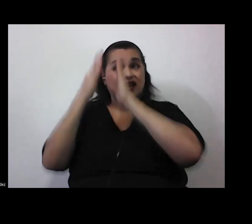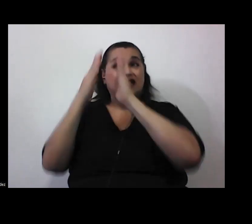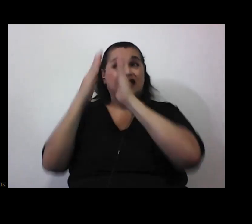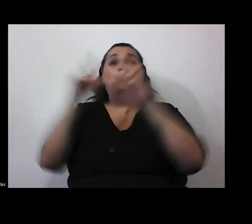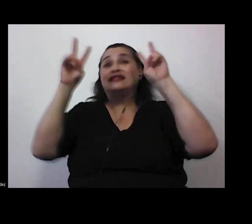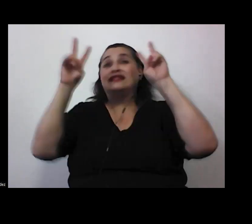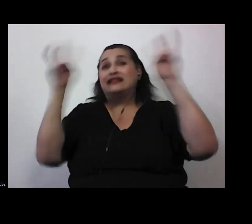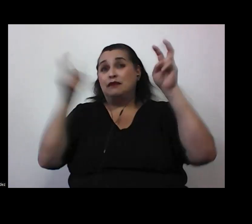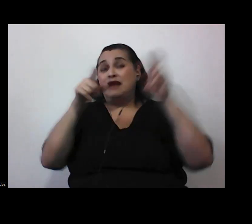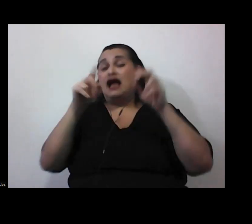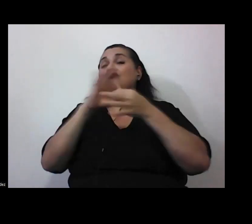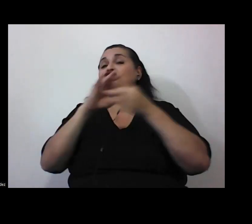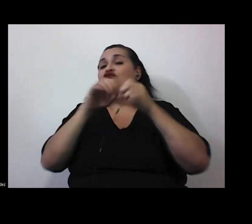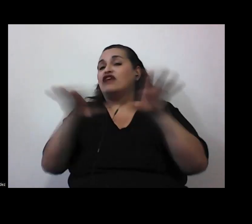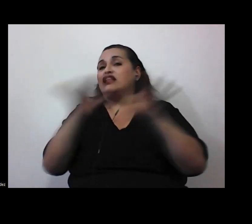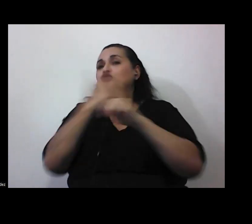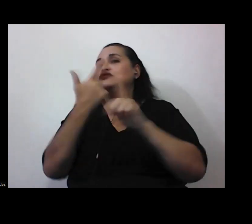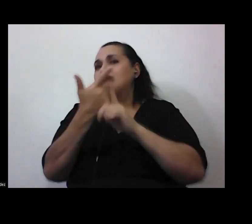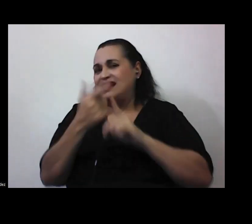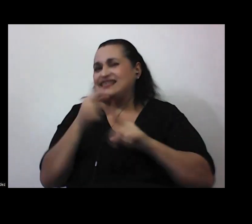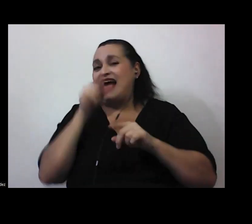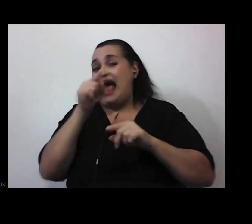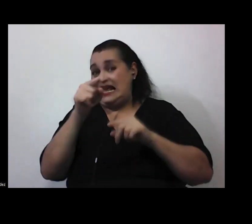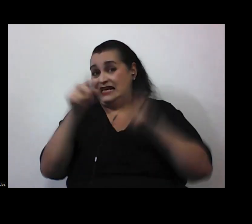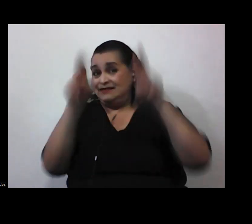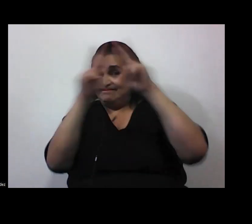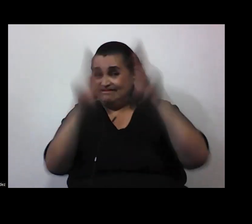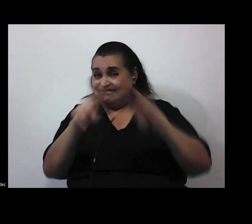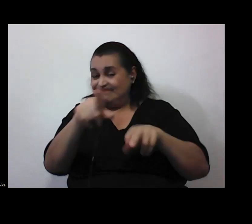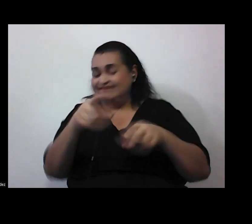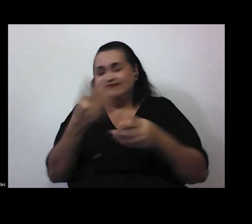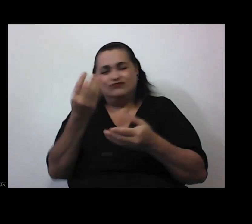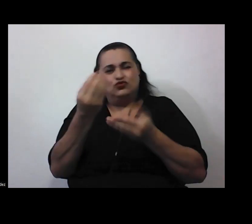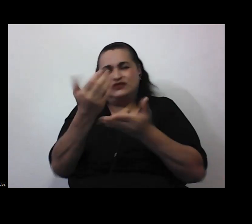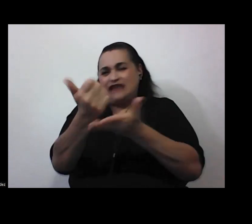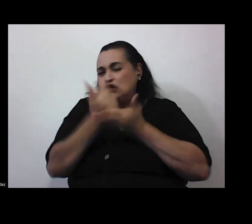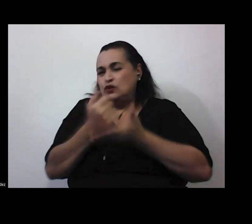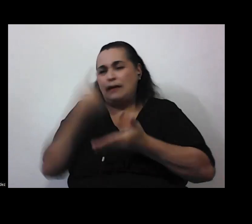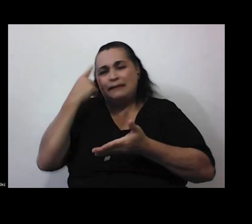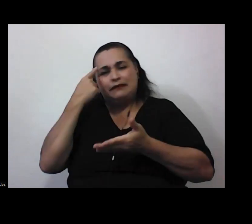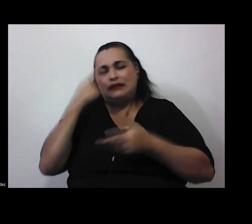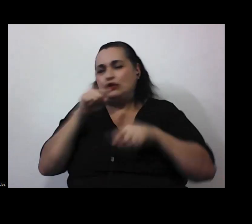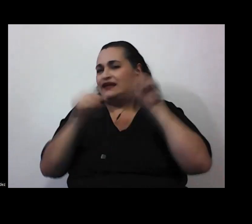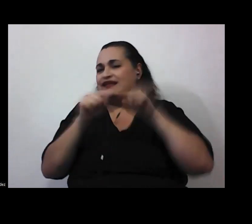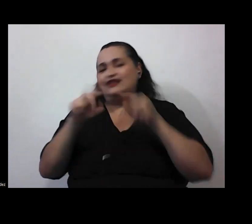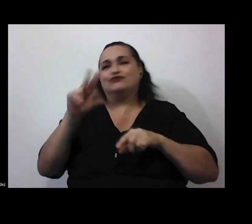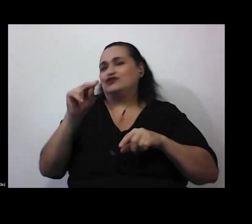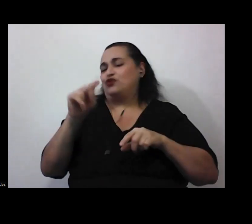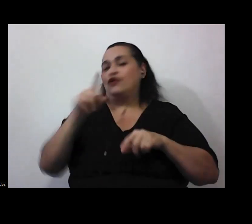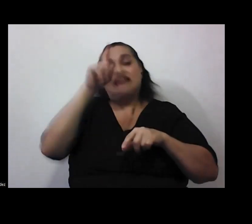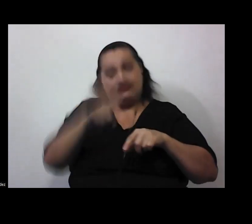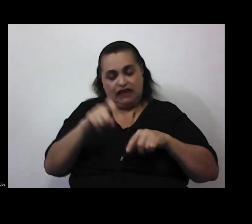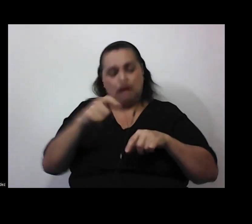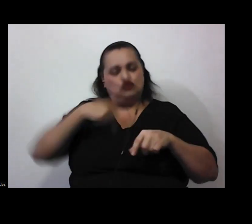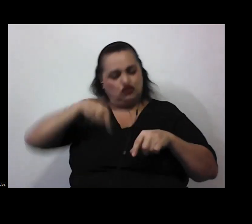sociales y ahí ahí no van a tener mucha ayuda para pensamiento crítico entonces tenemos que tenemos que meternos en el barro